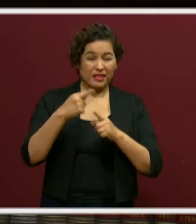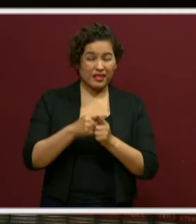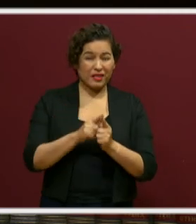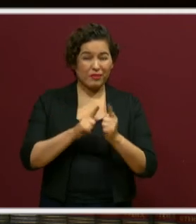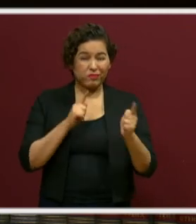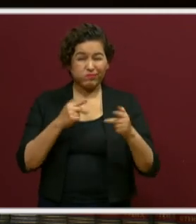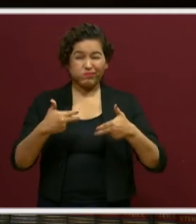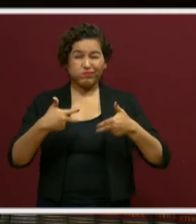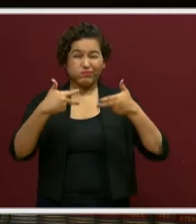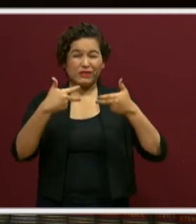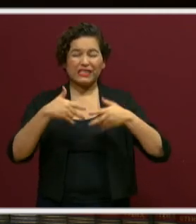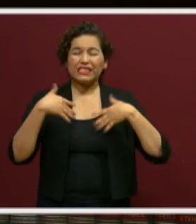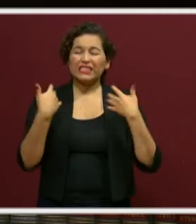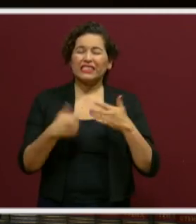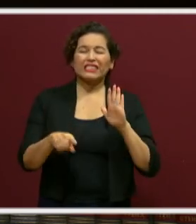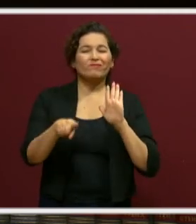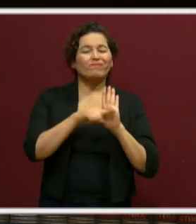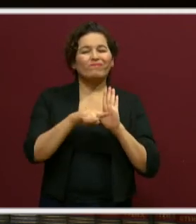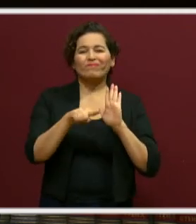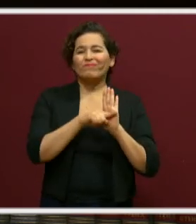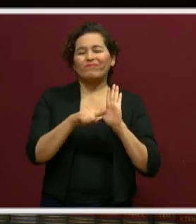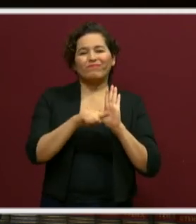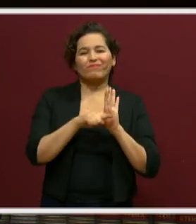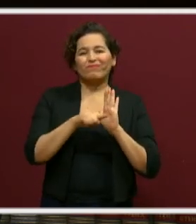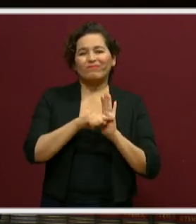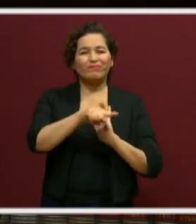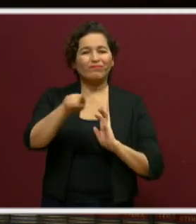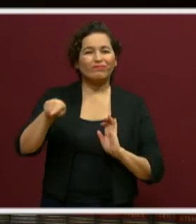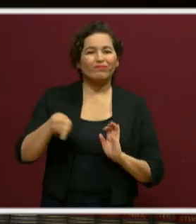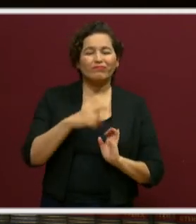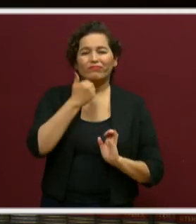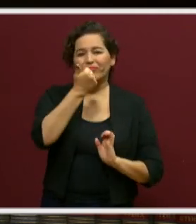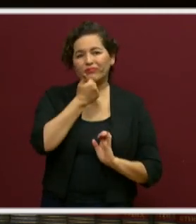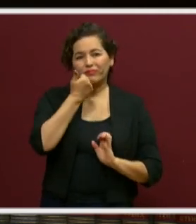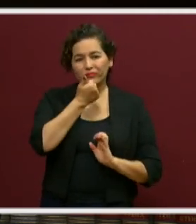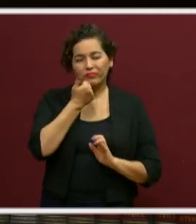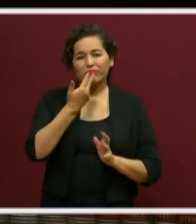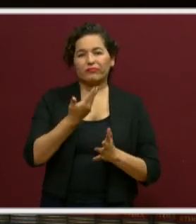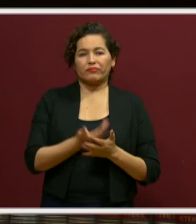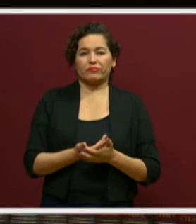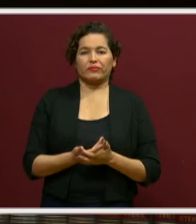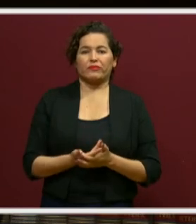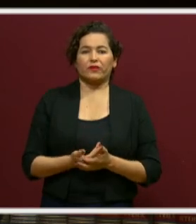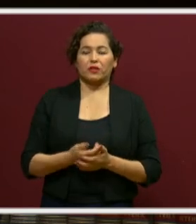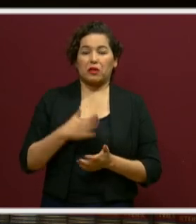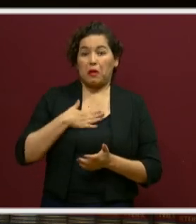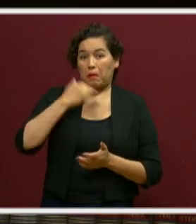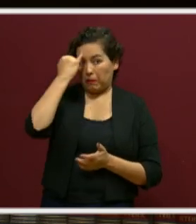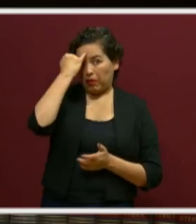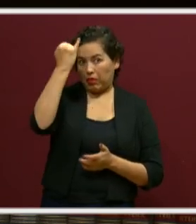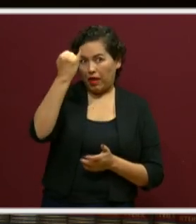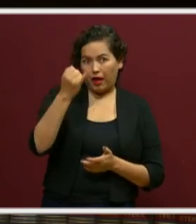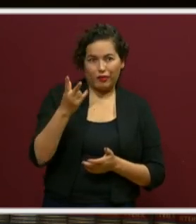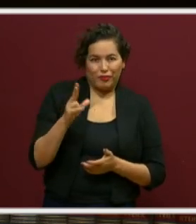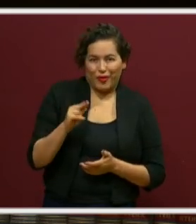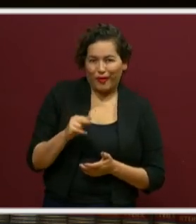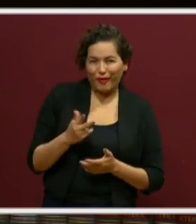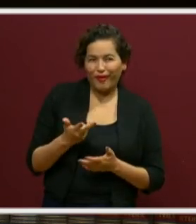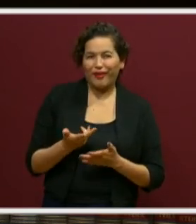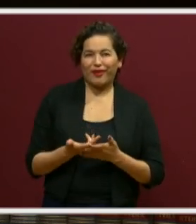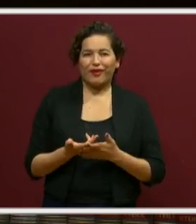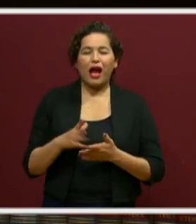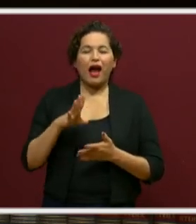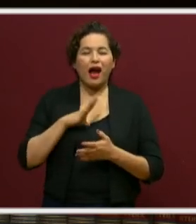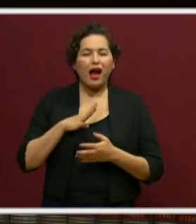mucho muy negativas en los procesos formativos. Eso no solo lo digo yo, lo dicen muchos especialistas,